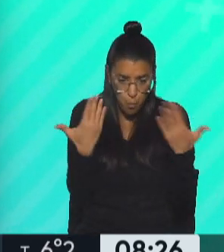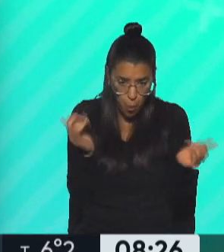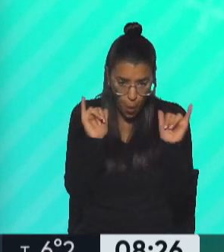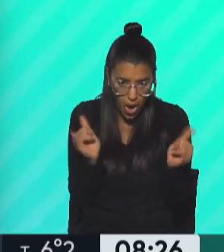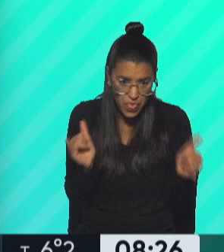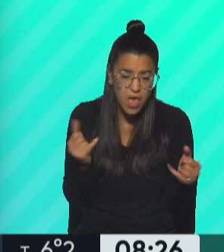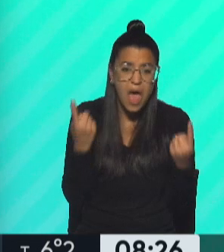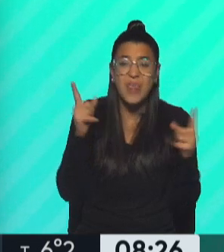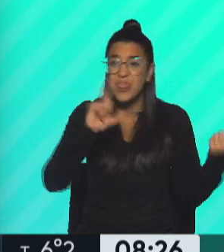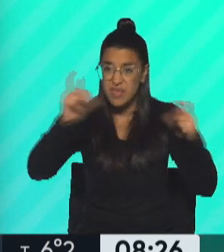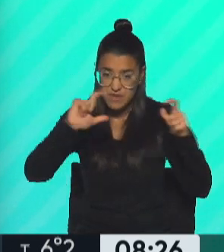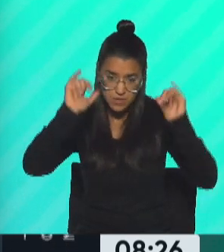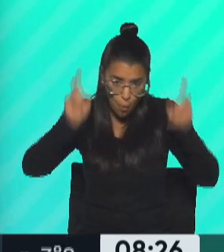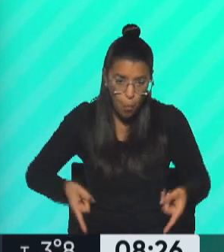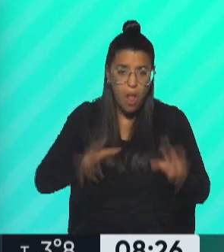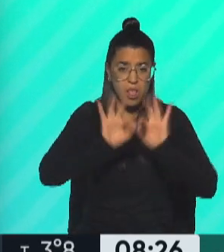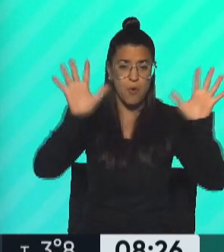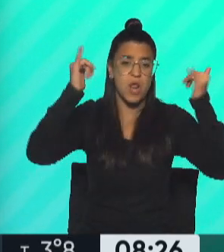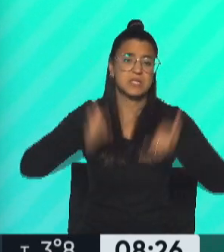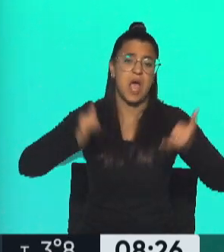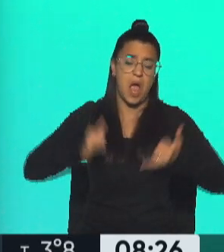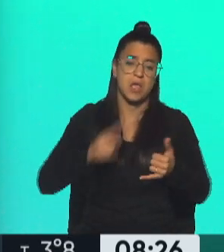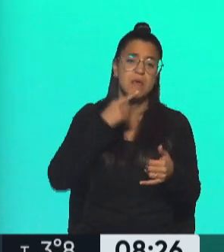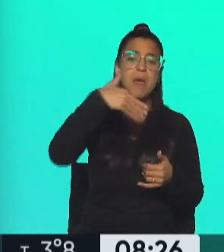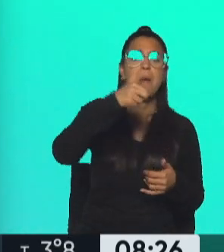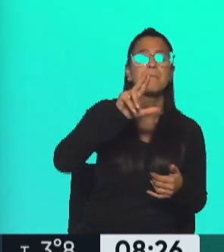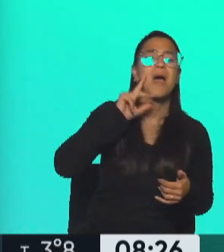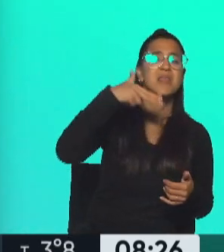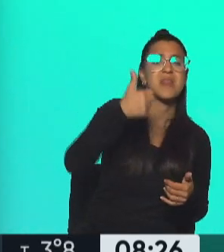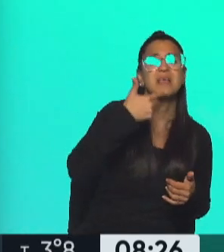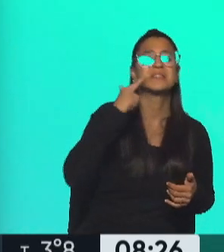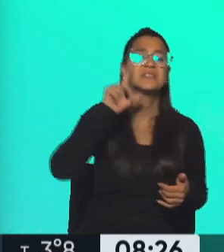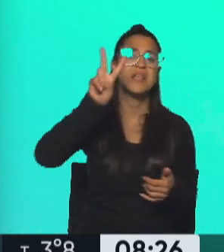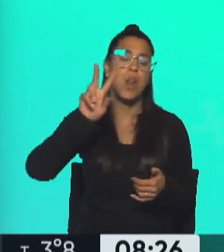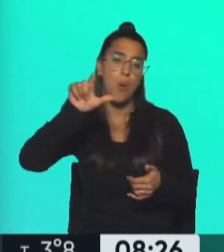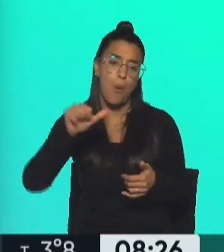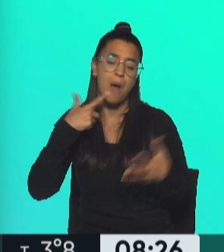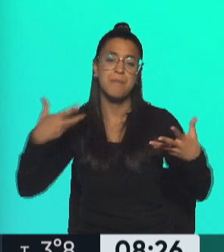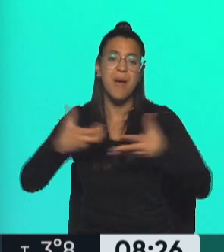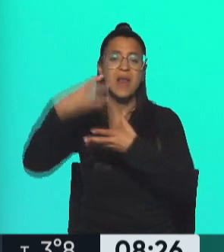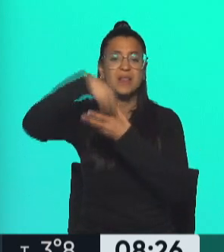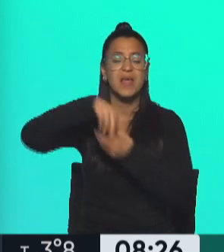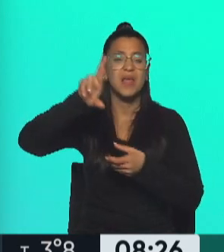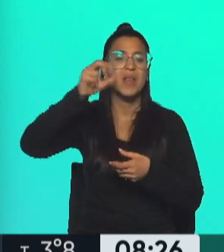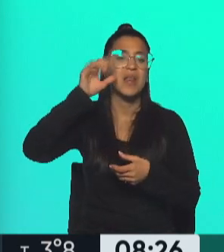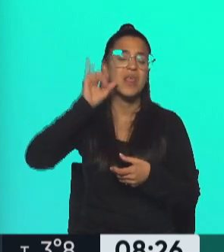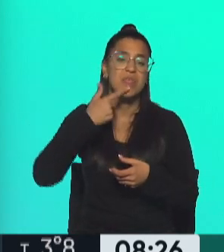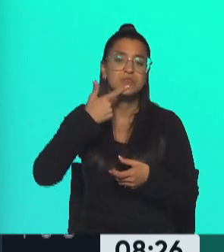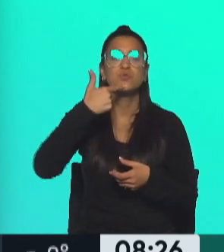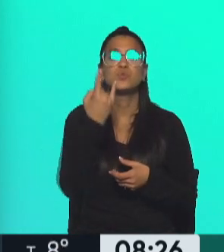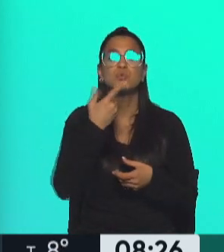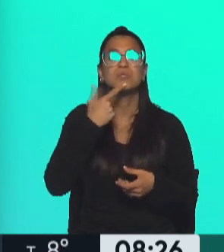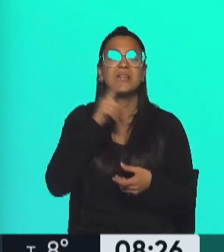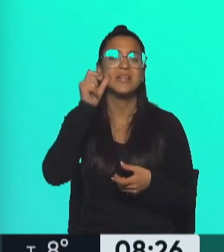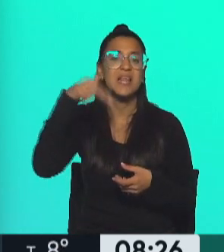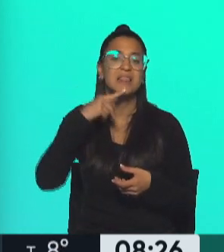ejercer incluso cuando hay diferencias. Marina Silva es parte del partido Red de Sustentabilidad, de un partido